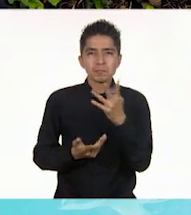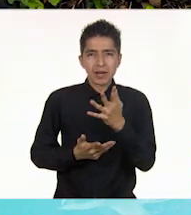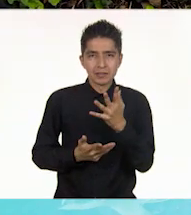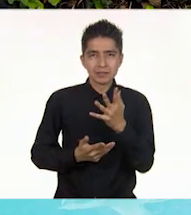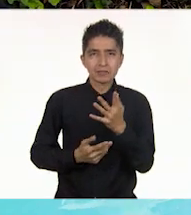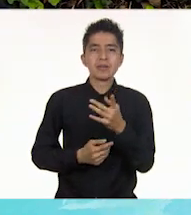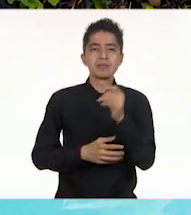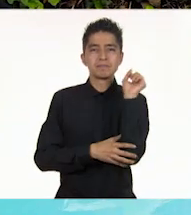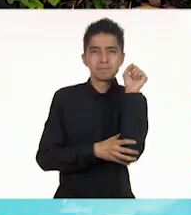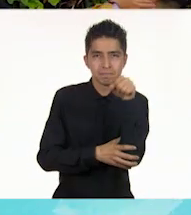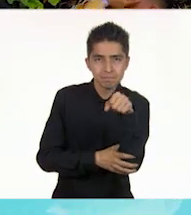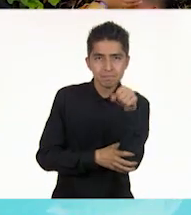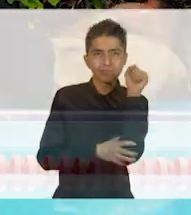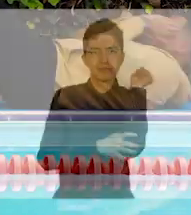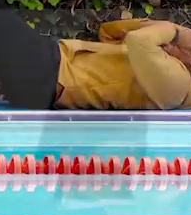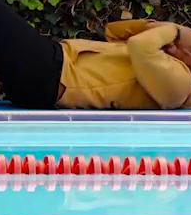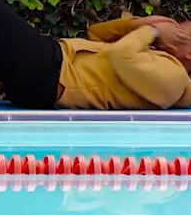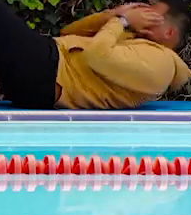Arriba y abajo.